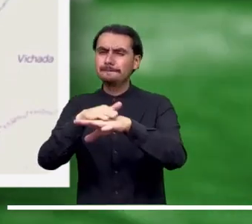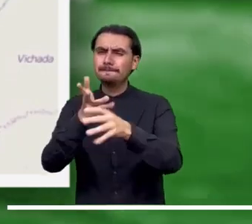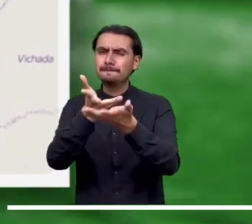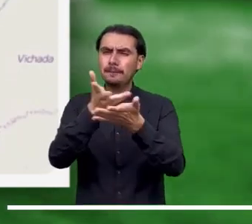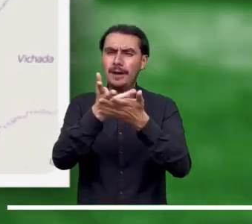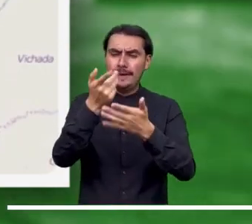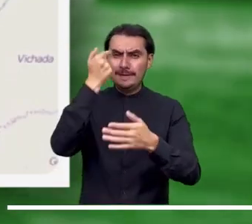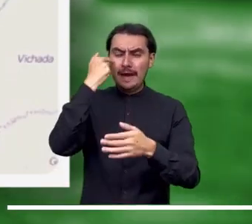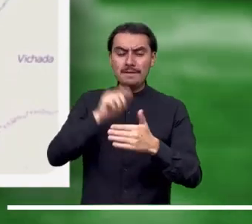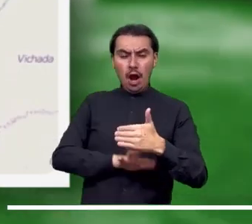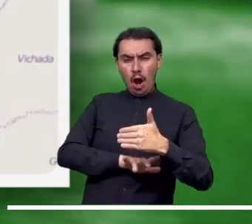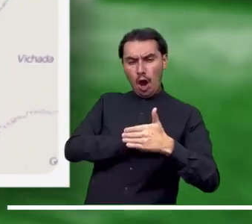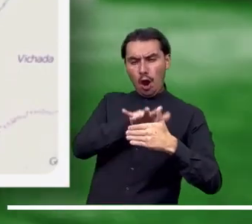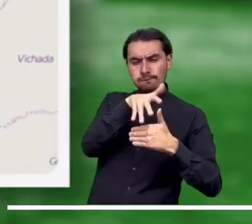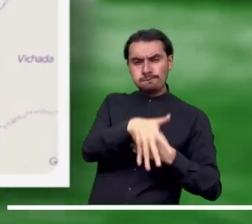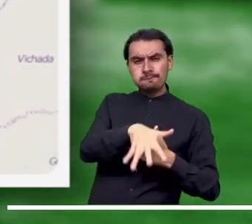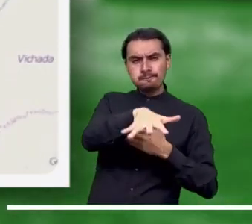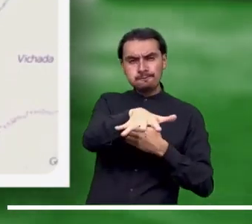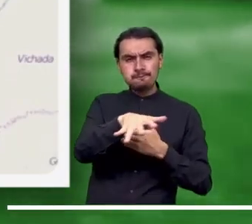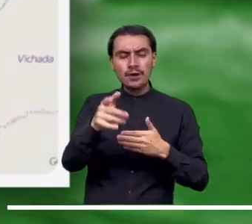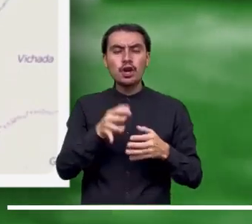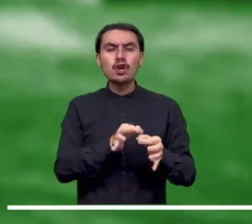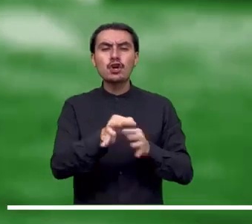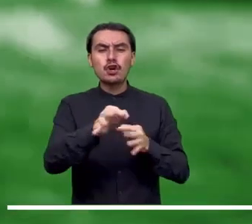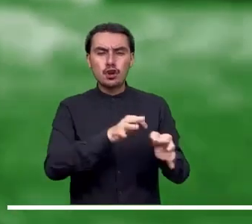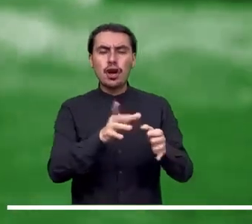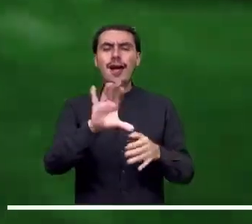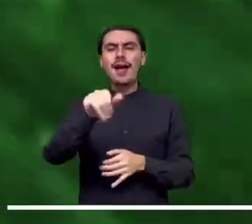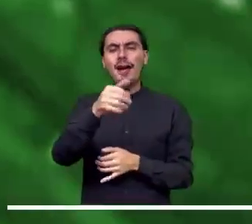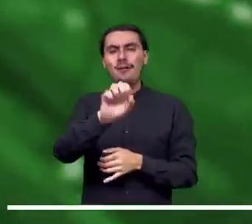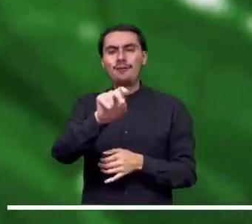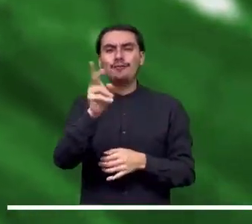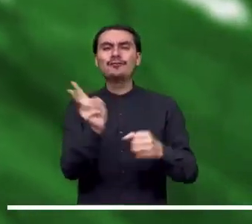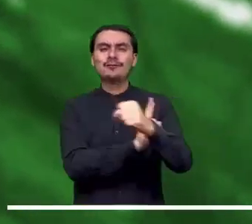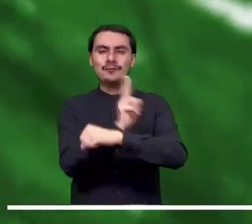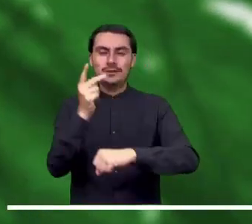Cubarral, El Dorado, El Castillo y San Martín.